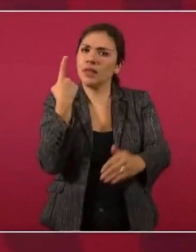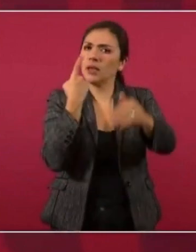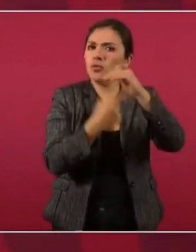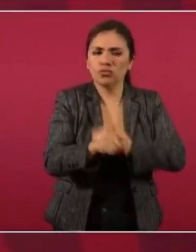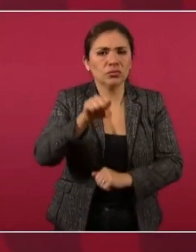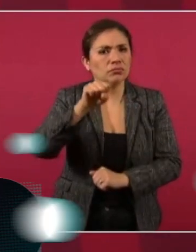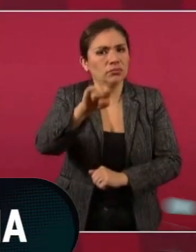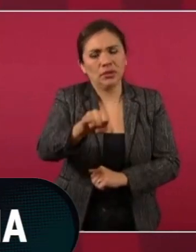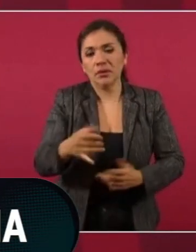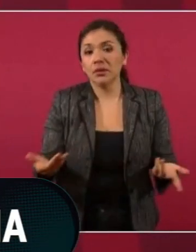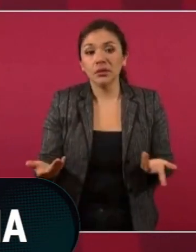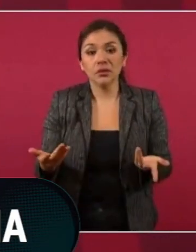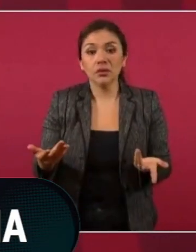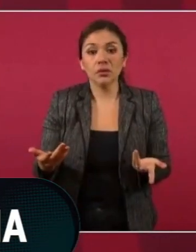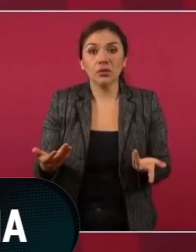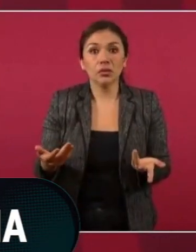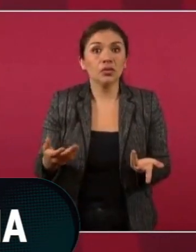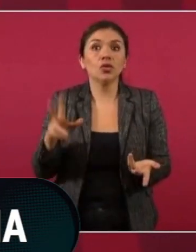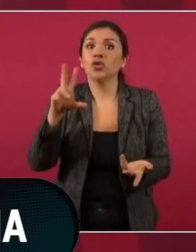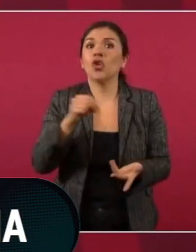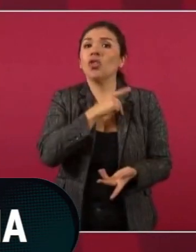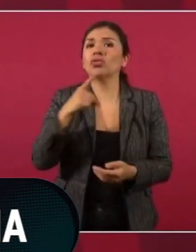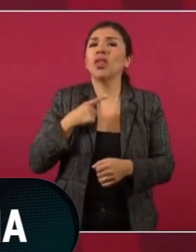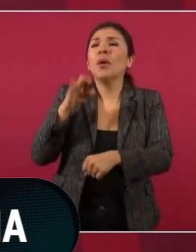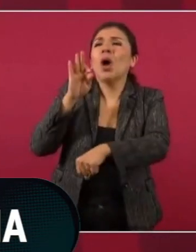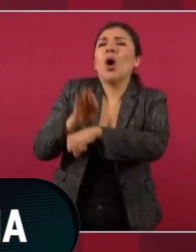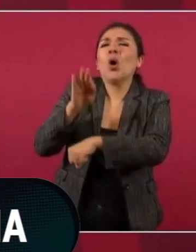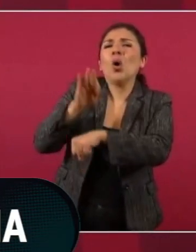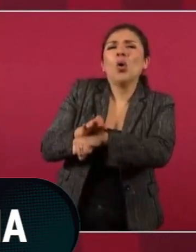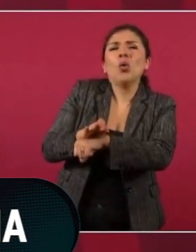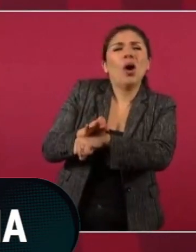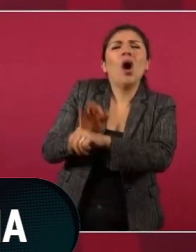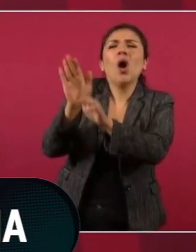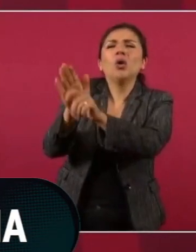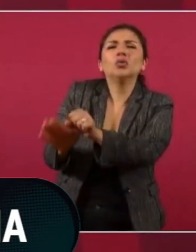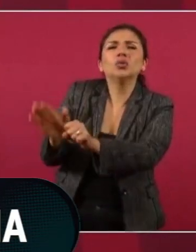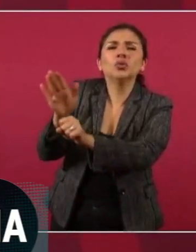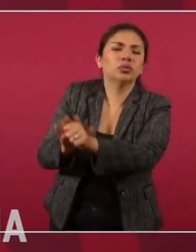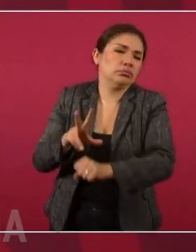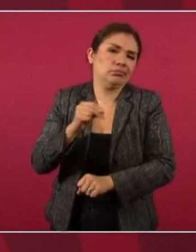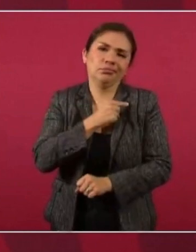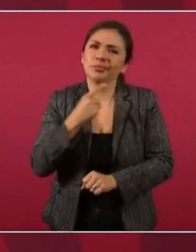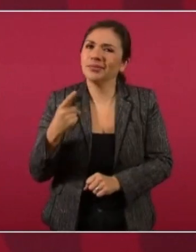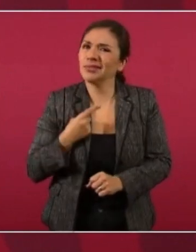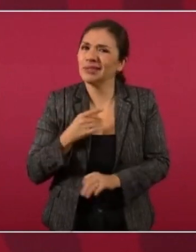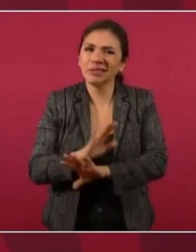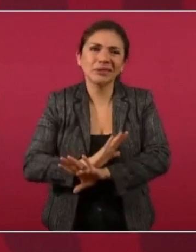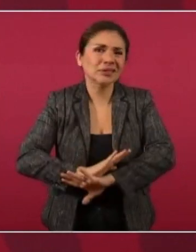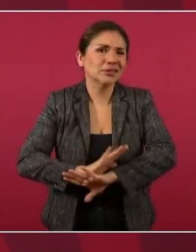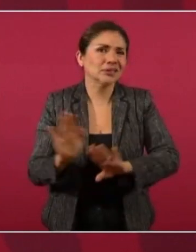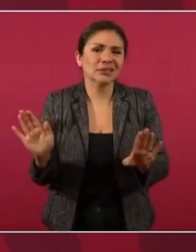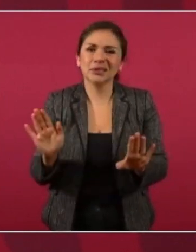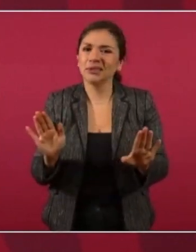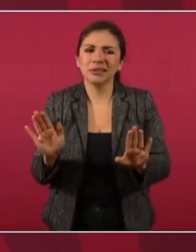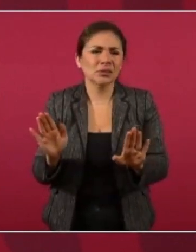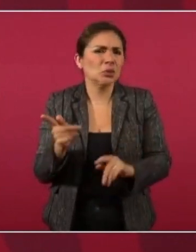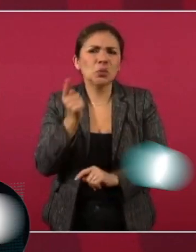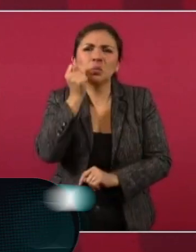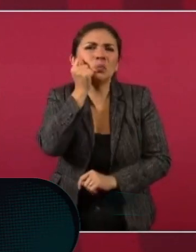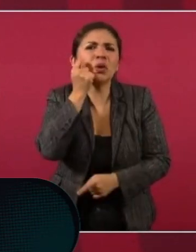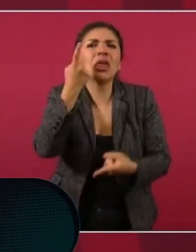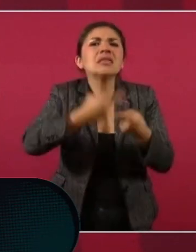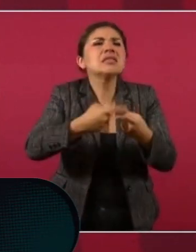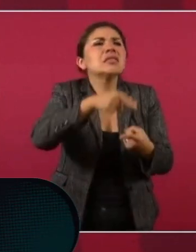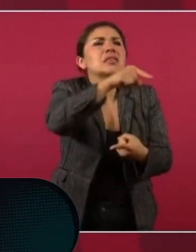que no hay impunidad, que sea quien sea